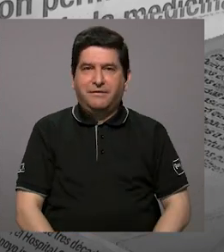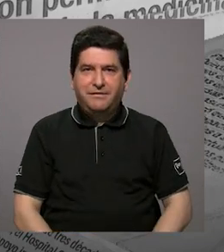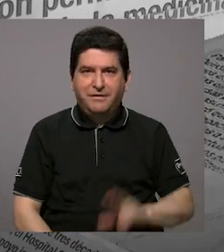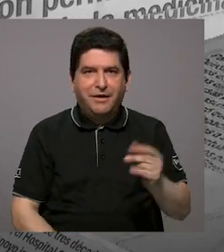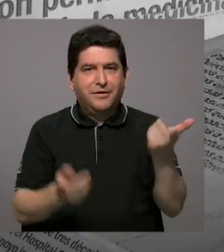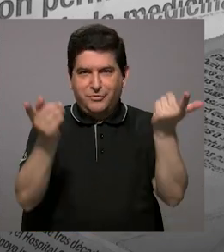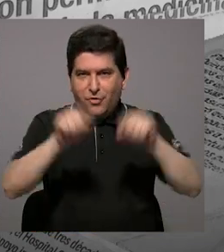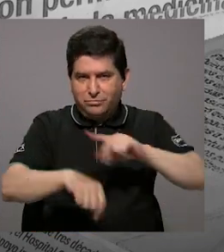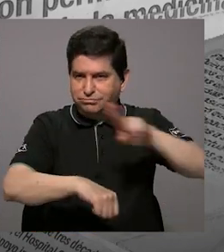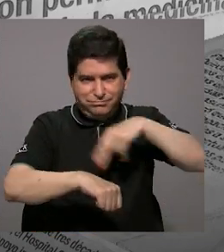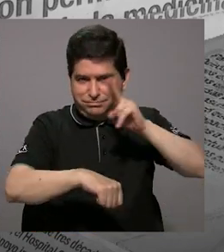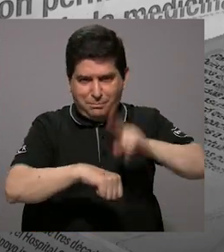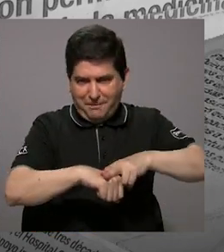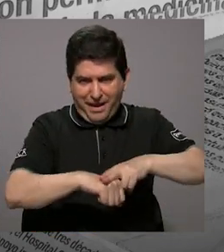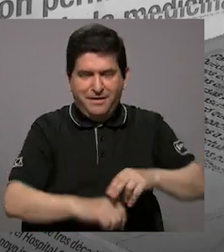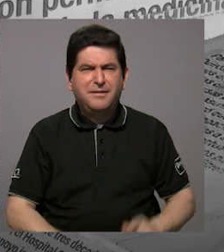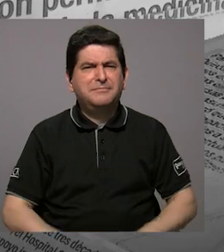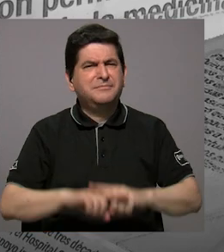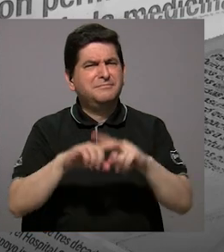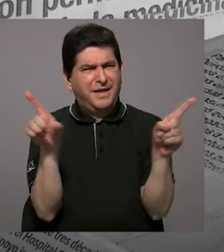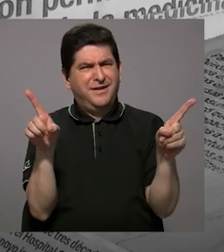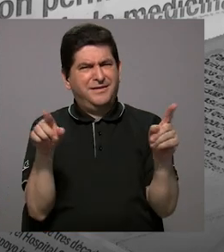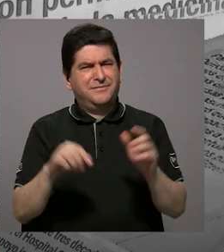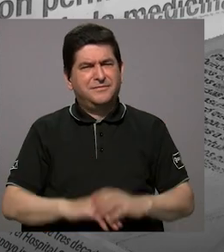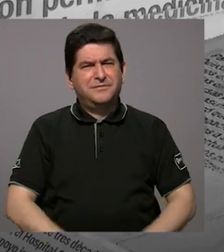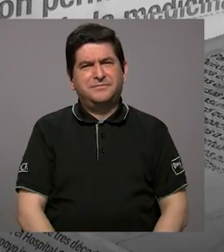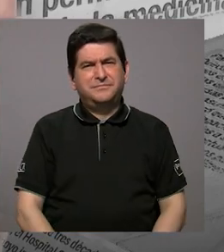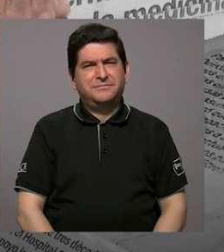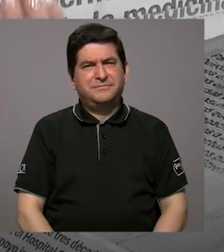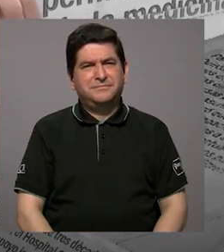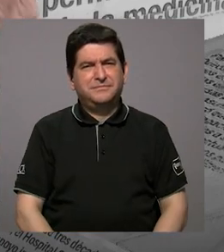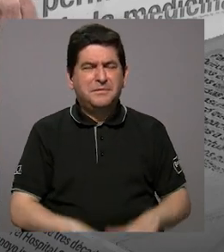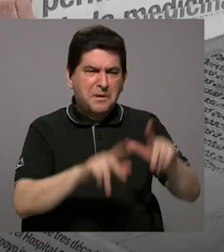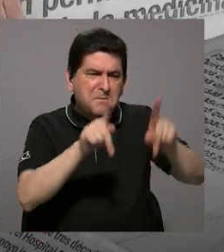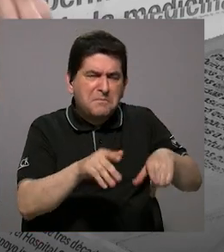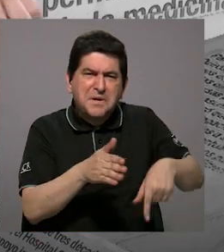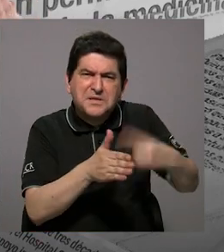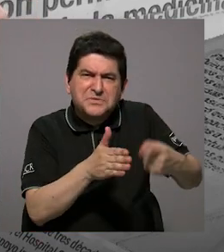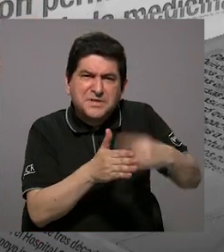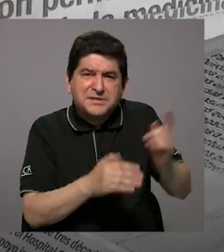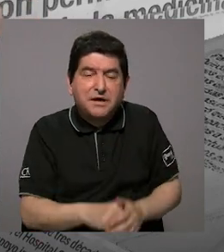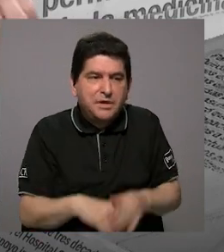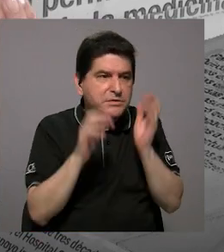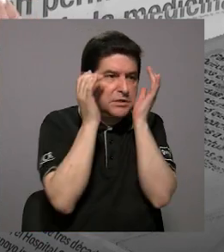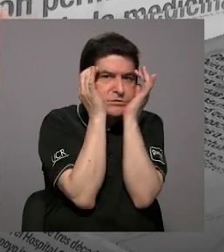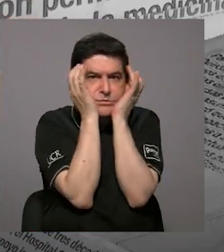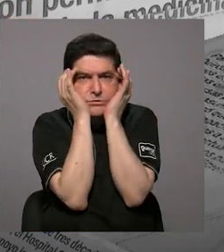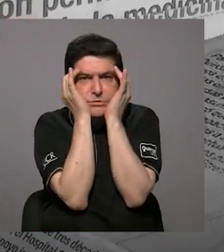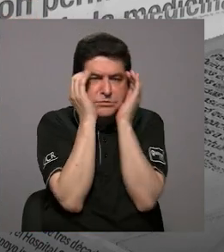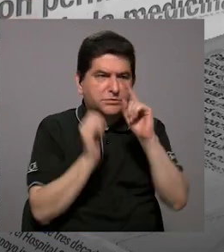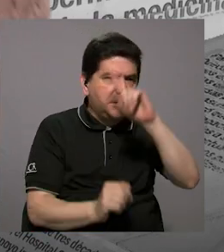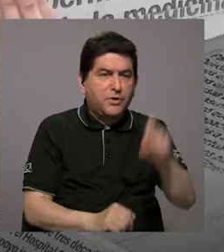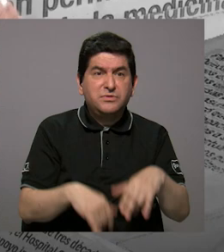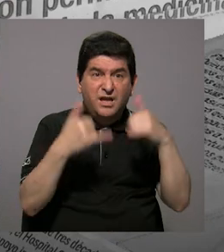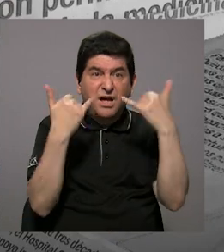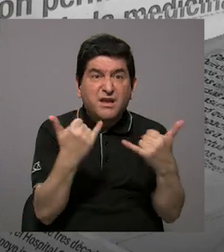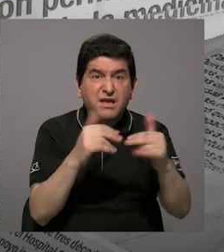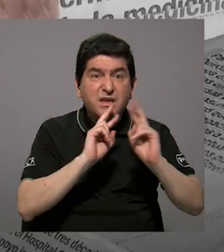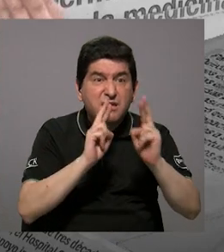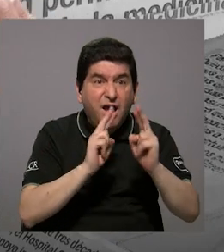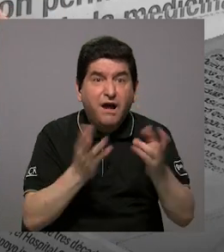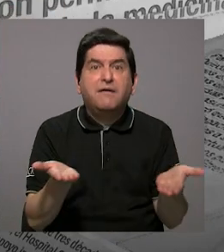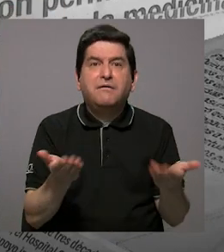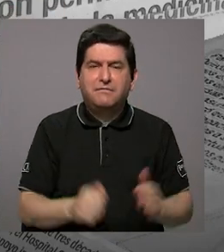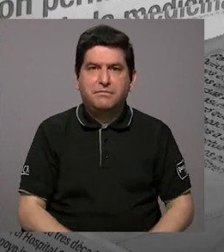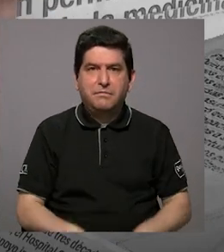que no sucede frecuentemente, pero la gente a veces desesperaba y preguntaban y ya